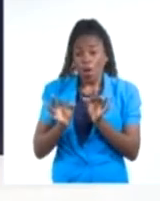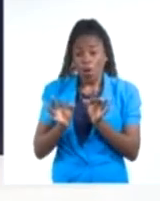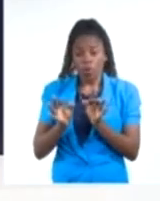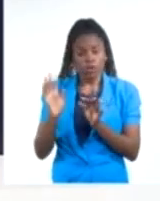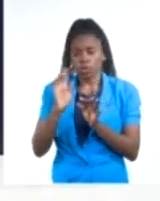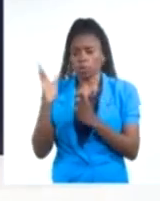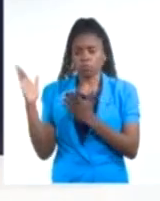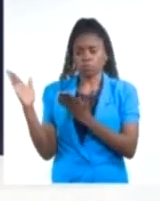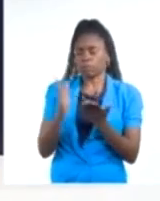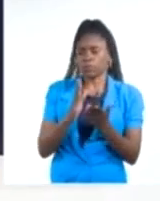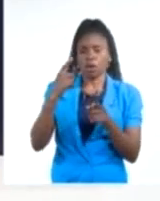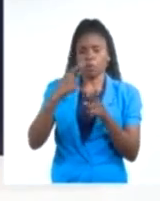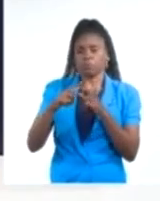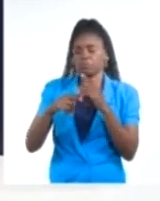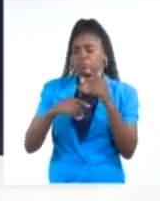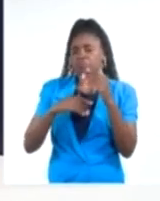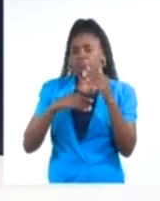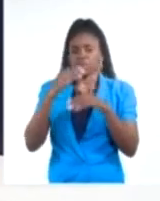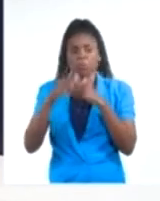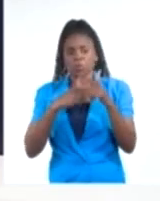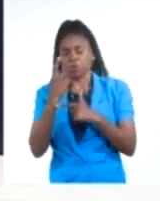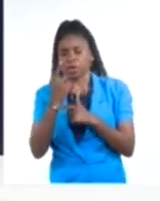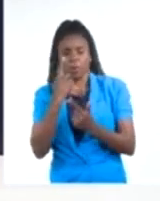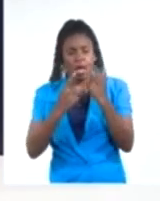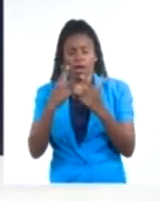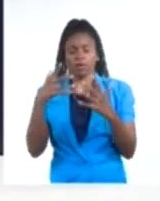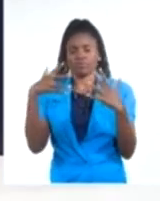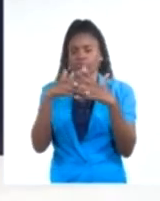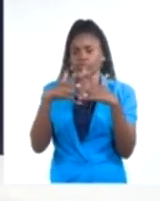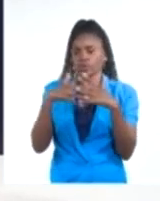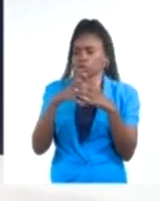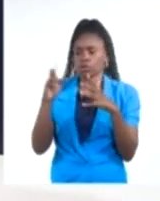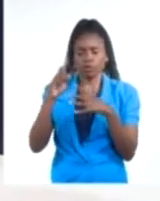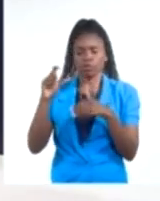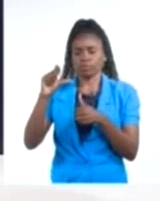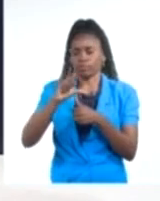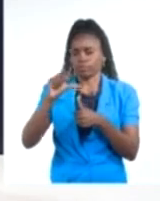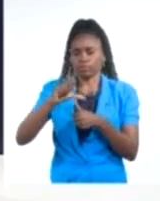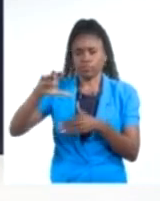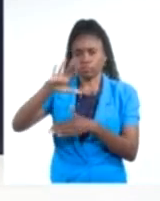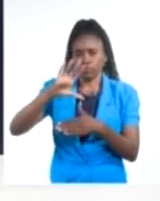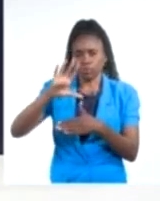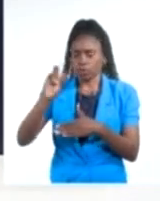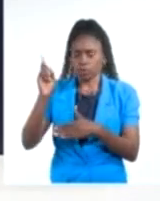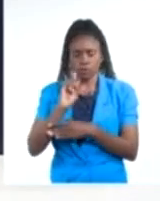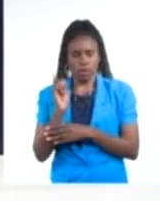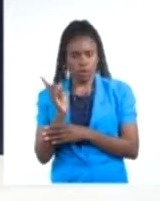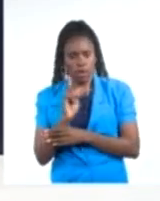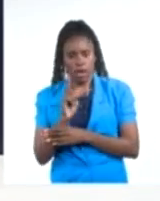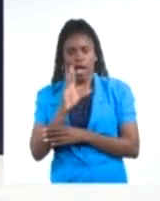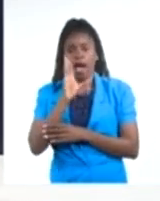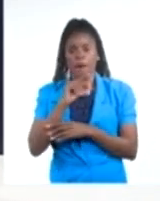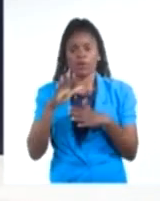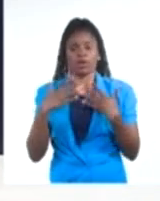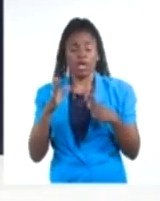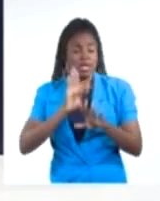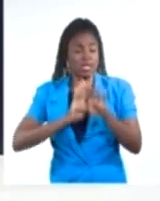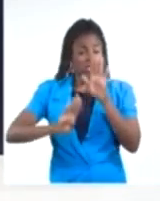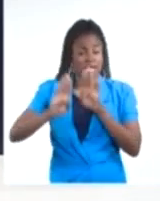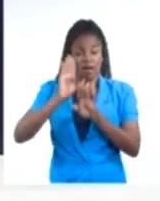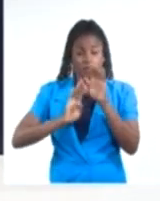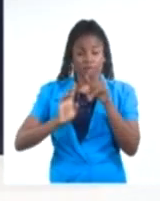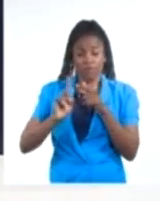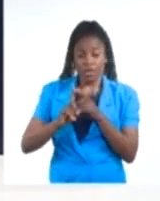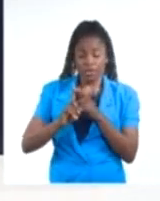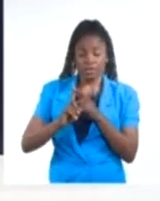bienvenida una posición monroísta de Washington hacia América Latina. Fíjense que si bien se habló de defensa de la Amazonía